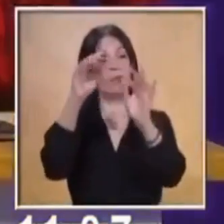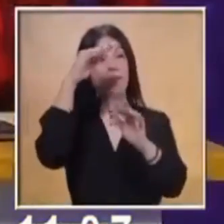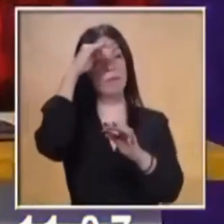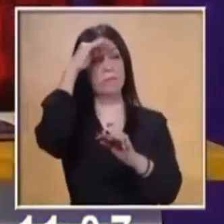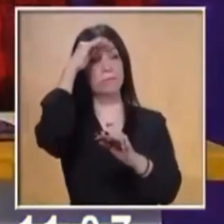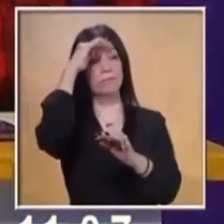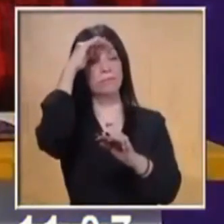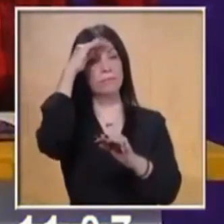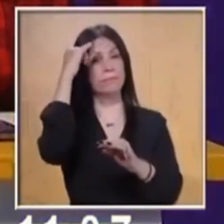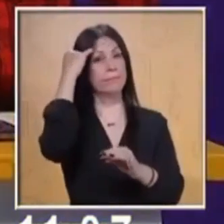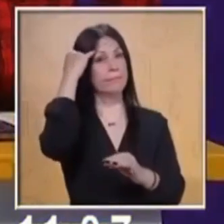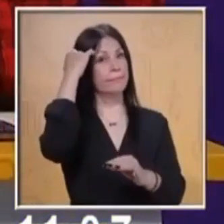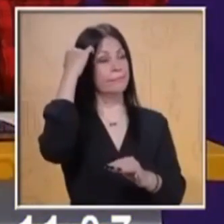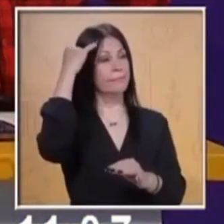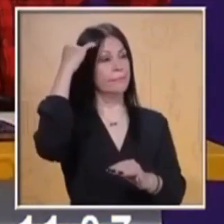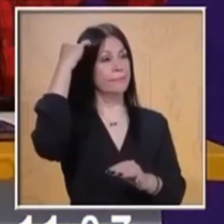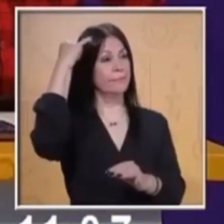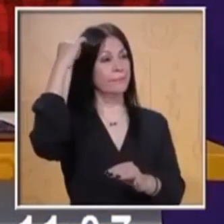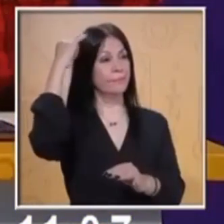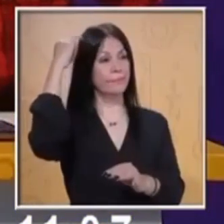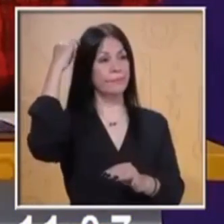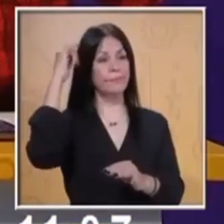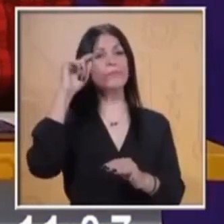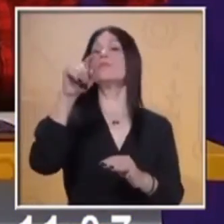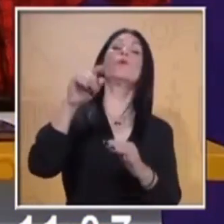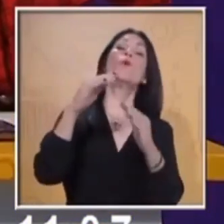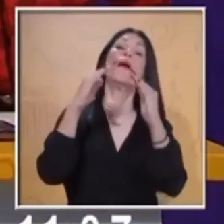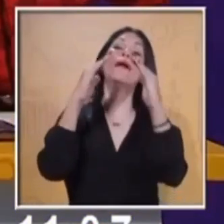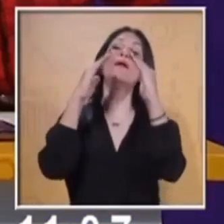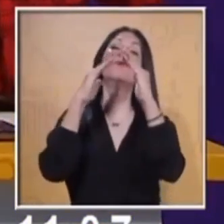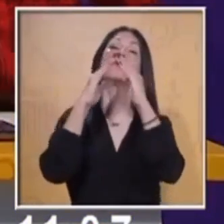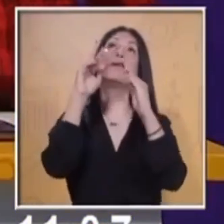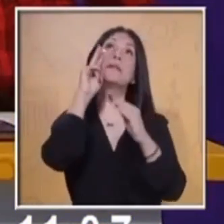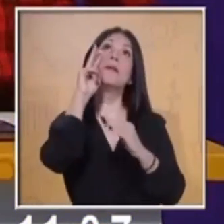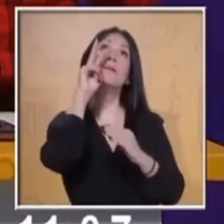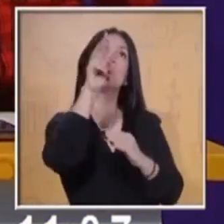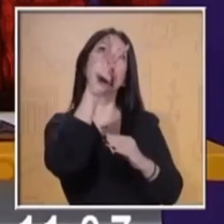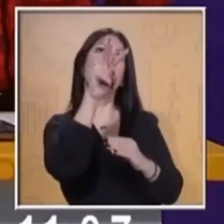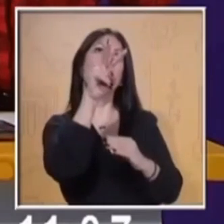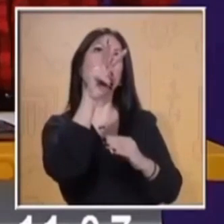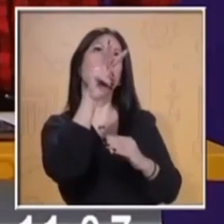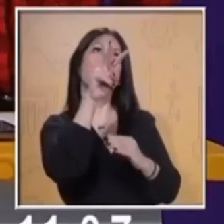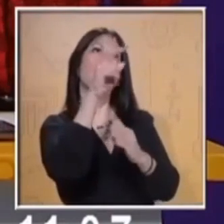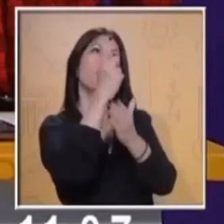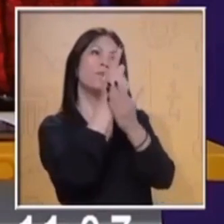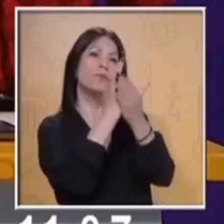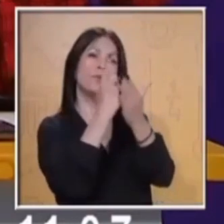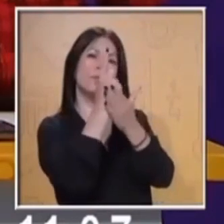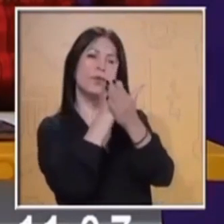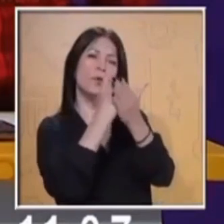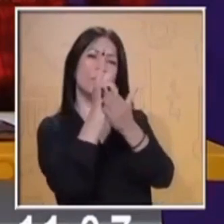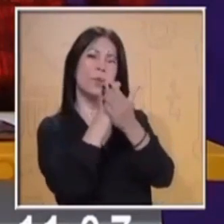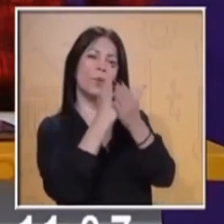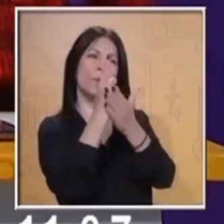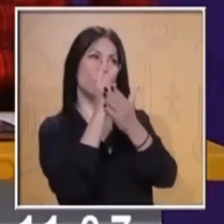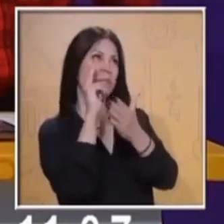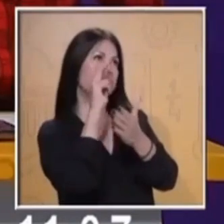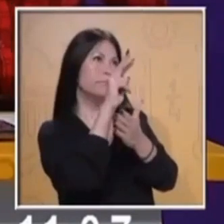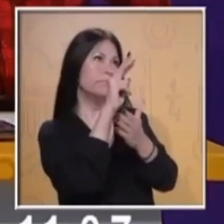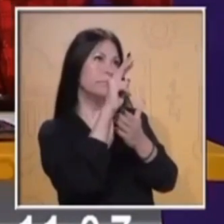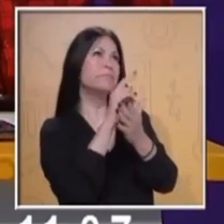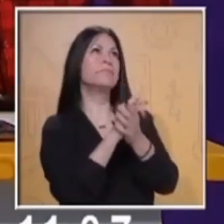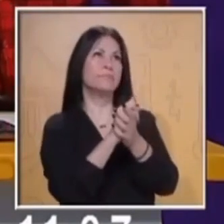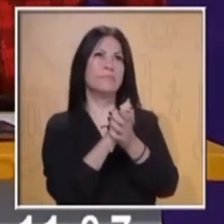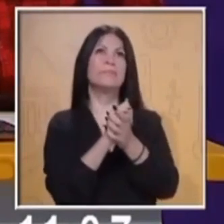casita sí van a observar las imágenes de acuerdo al cuento. Pero los niños que están en radio pues van a estar imaginando